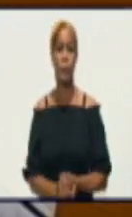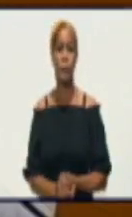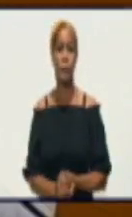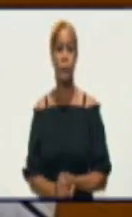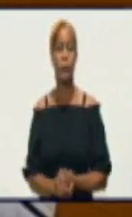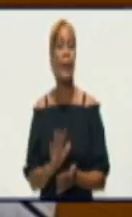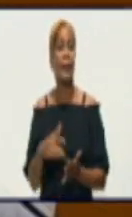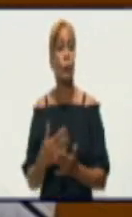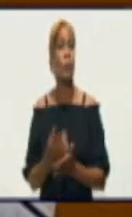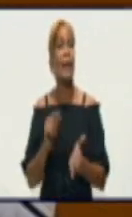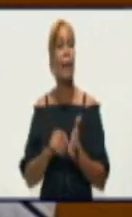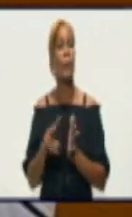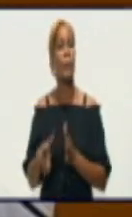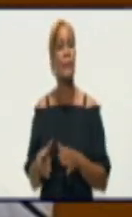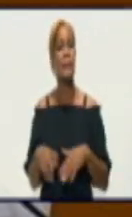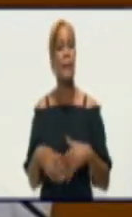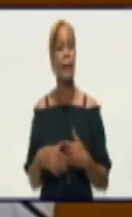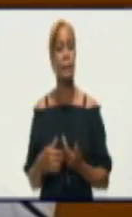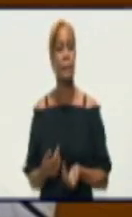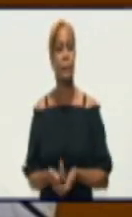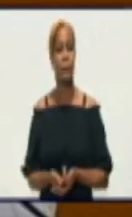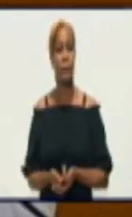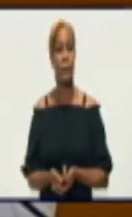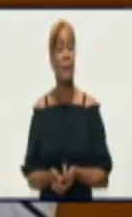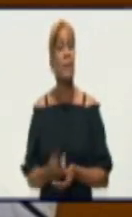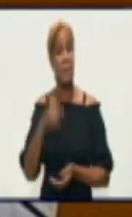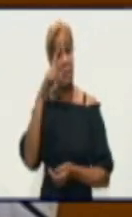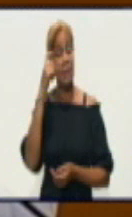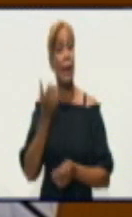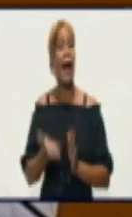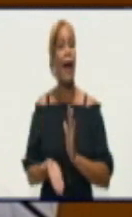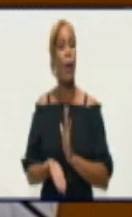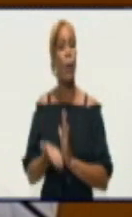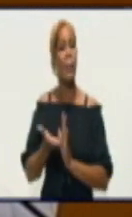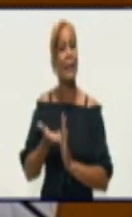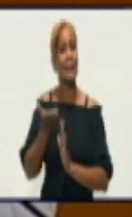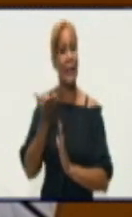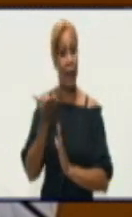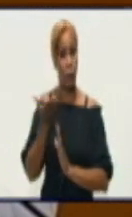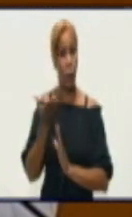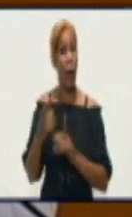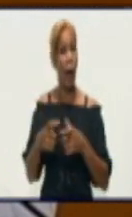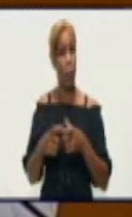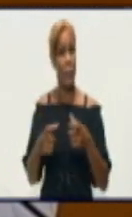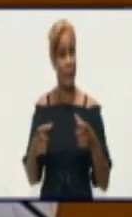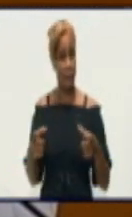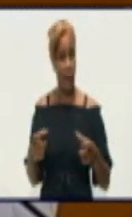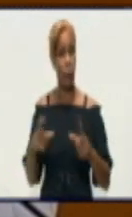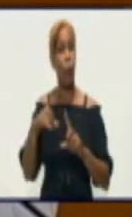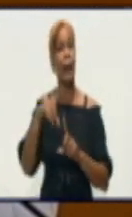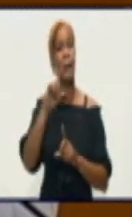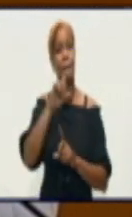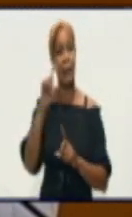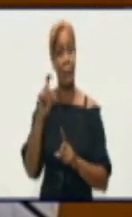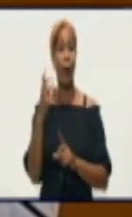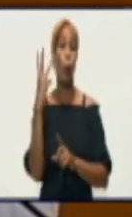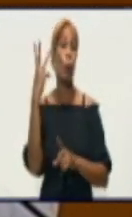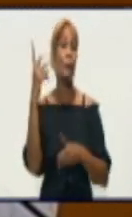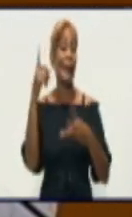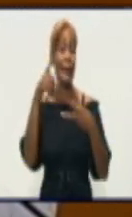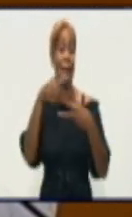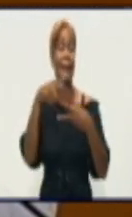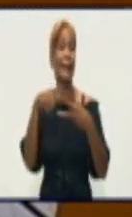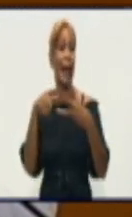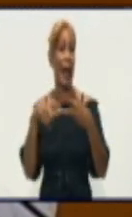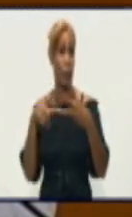La provincia ha aumentado, como ya dijimos, el tema de los tres indicadores de la accidentalidad,